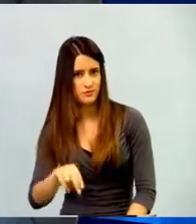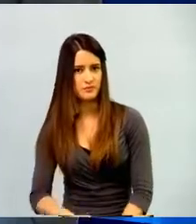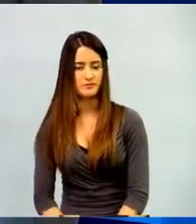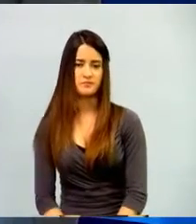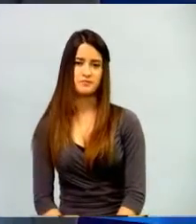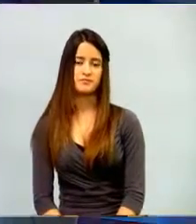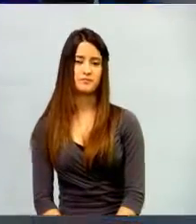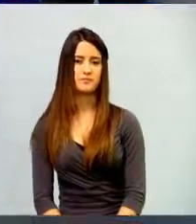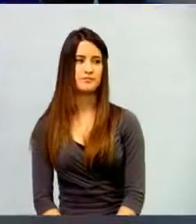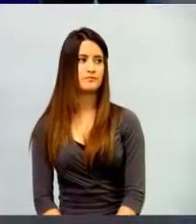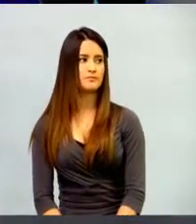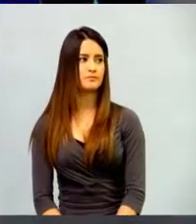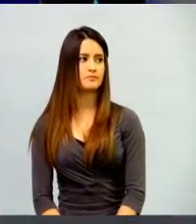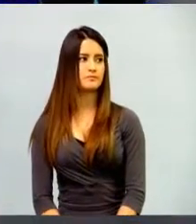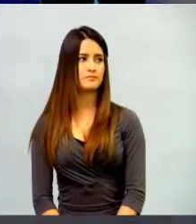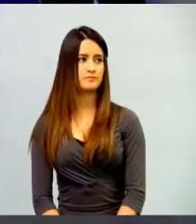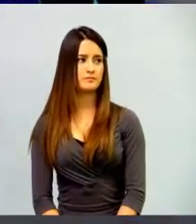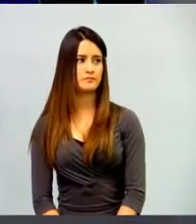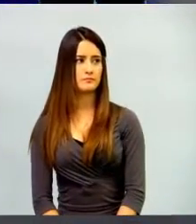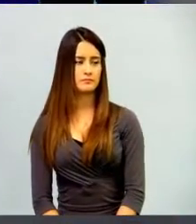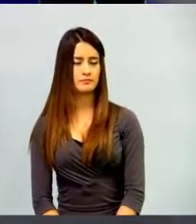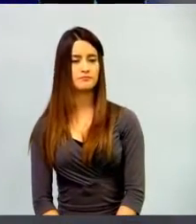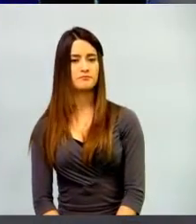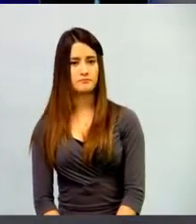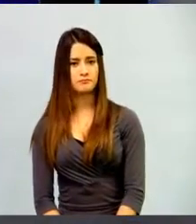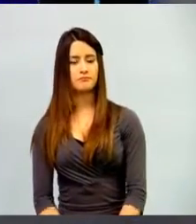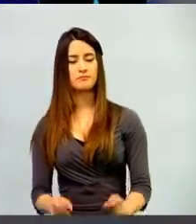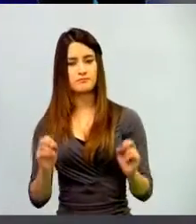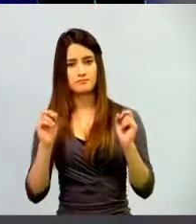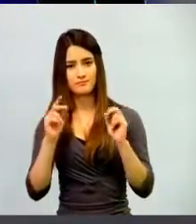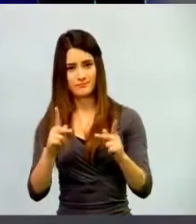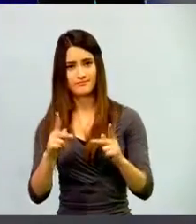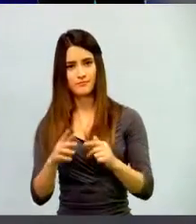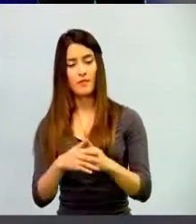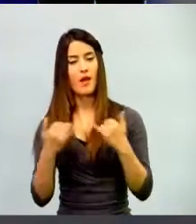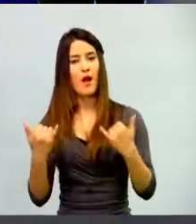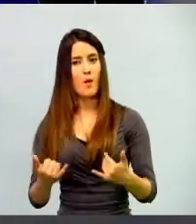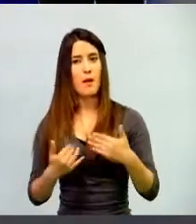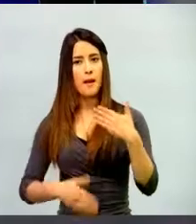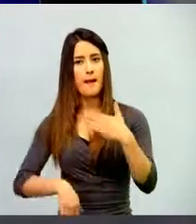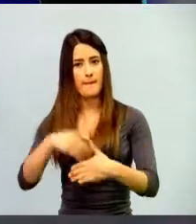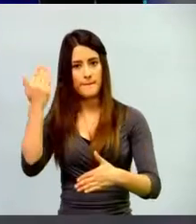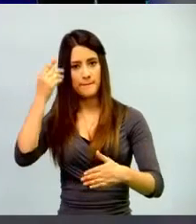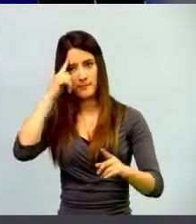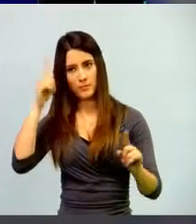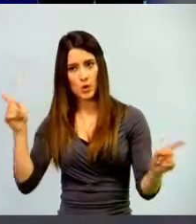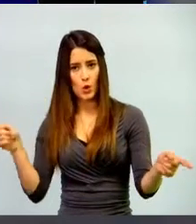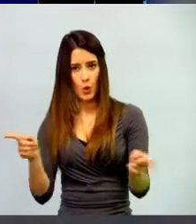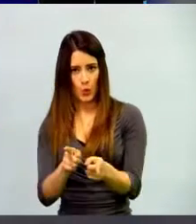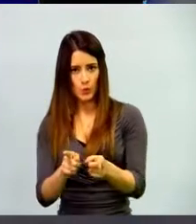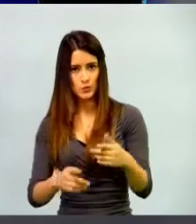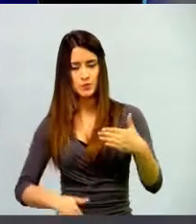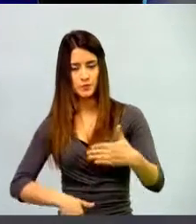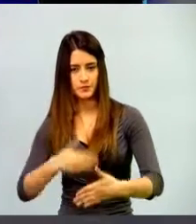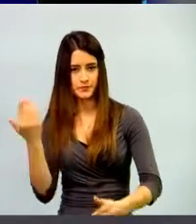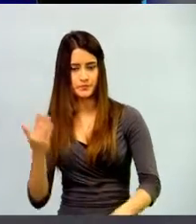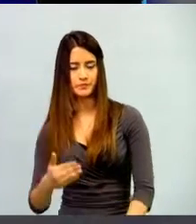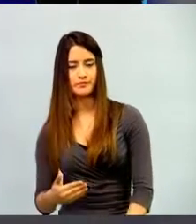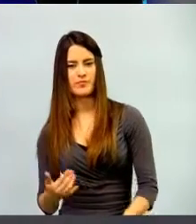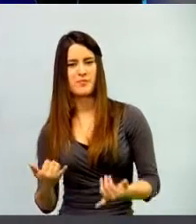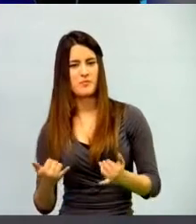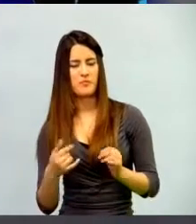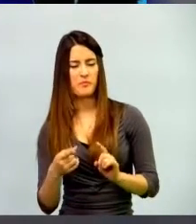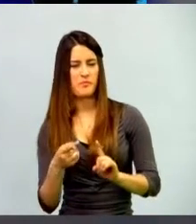Vamos a dar inicio a nuestras conclusiones y, en primer lugar,